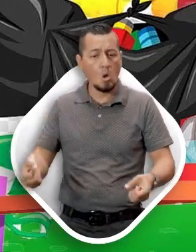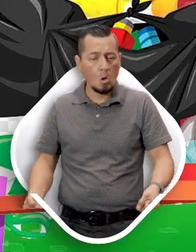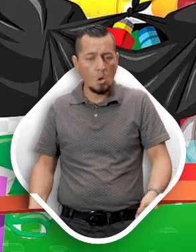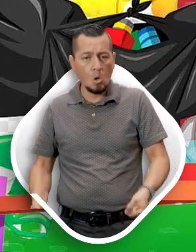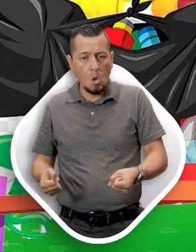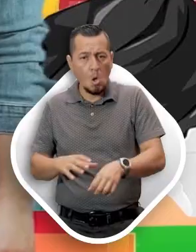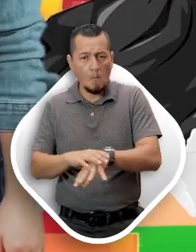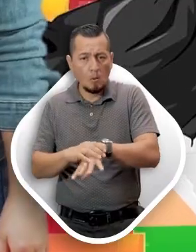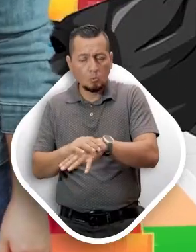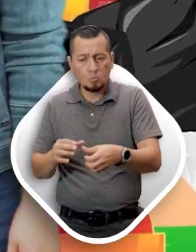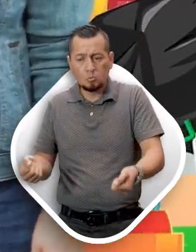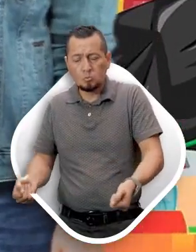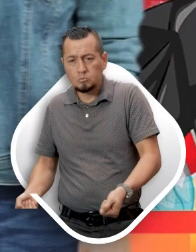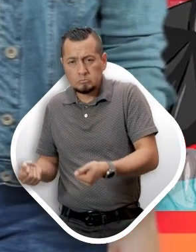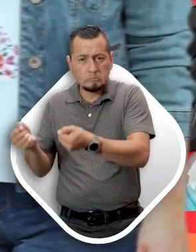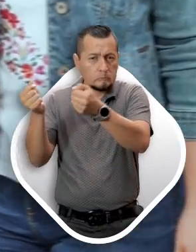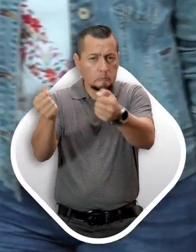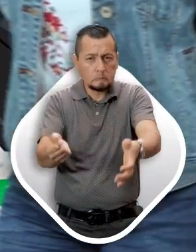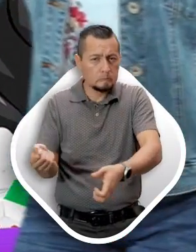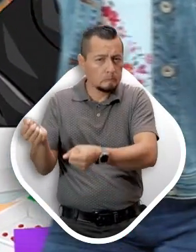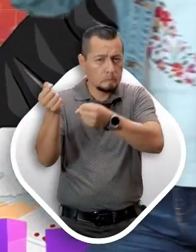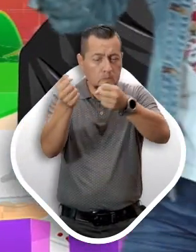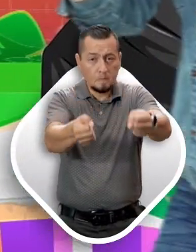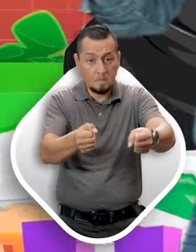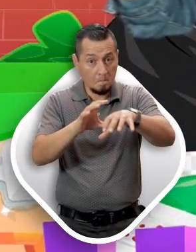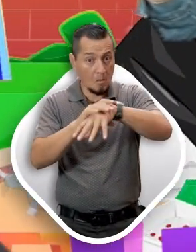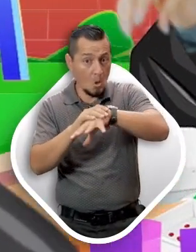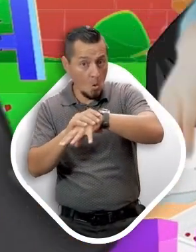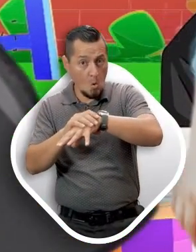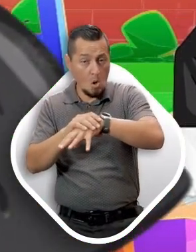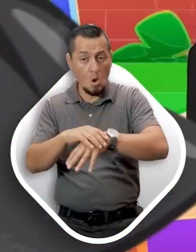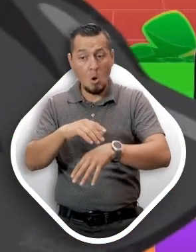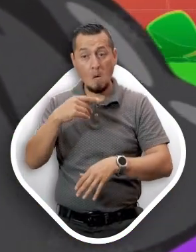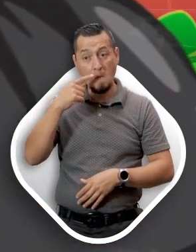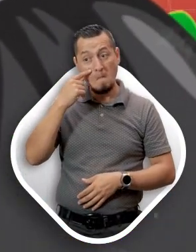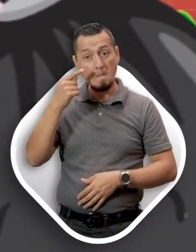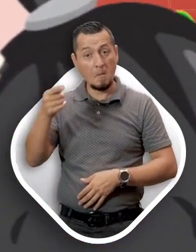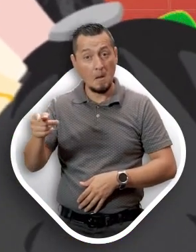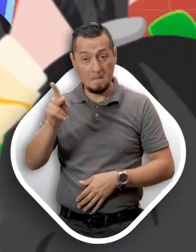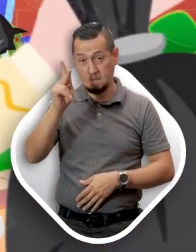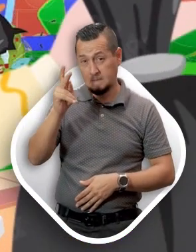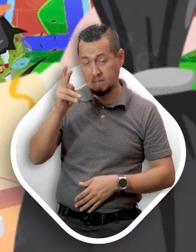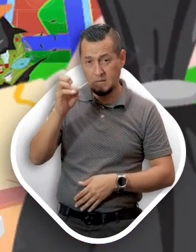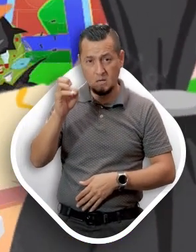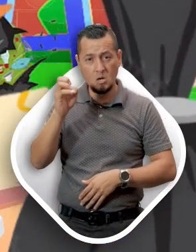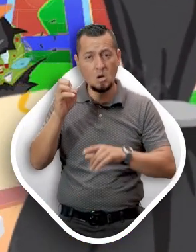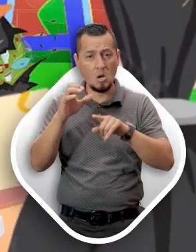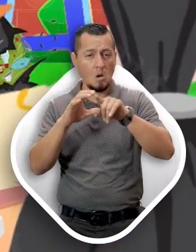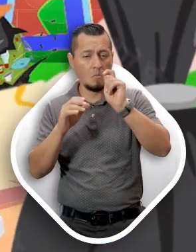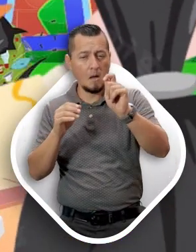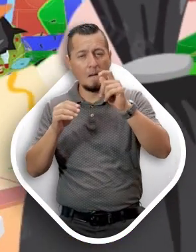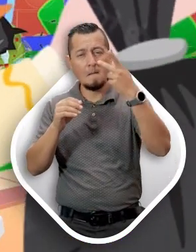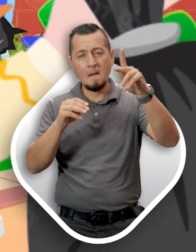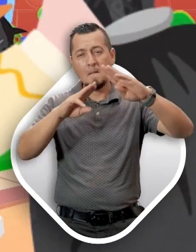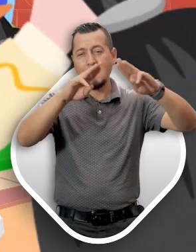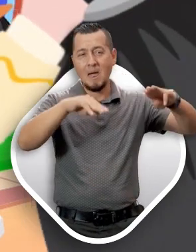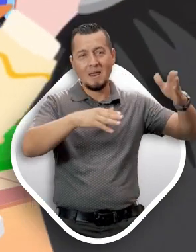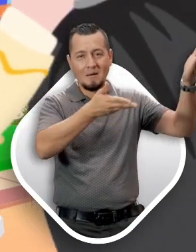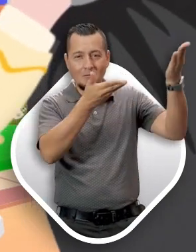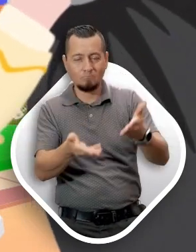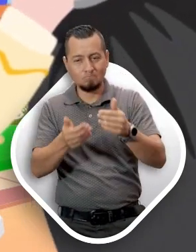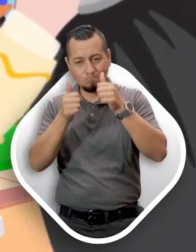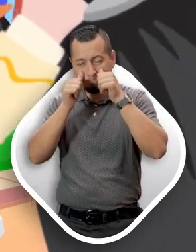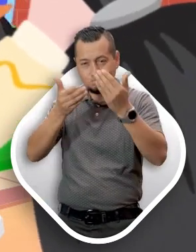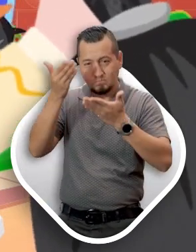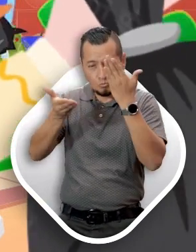una bolsa de basura. Mientras los demás compañeros depositaban la basura, vio que Pepe, el compañero de la costa, había